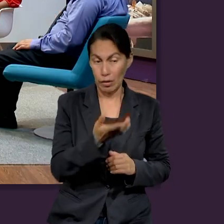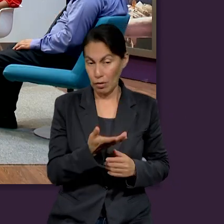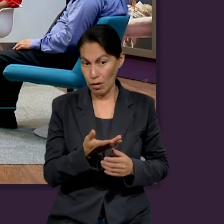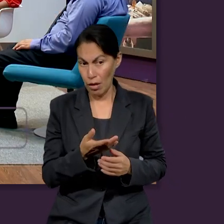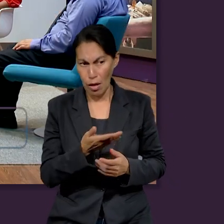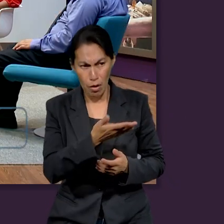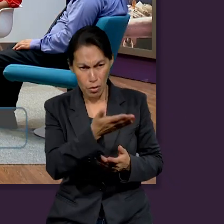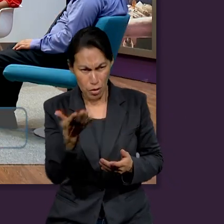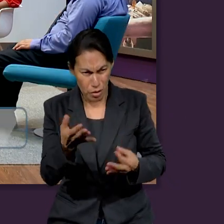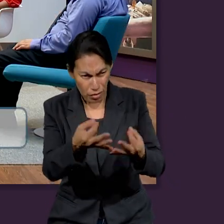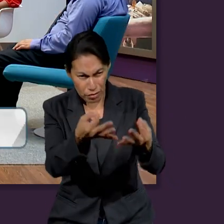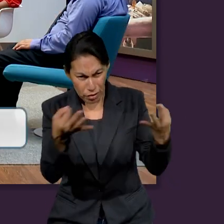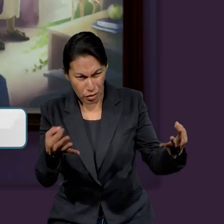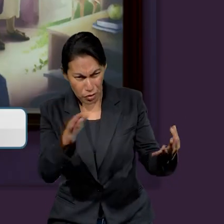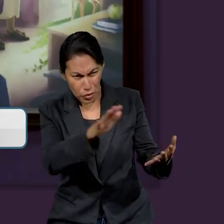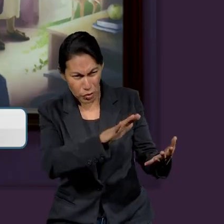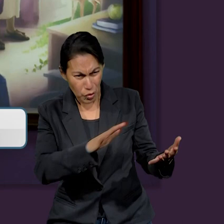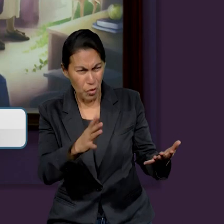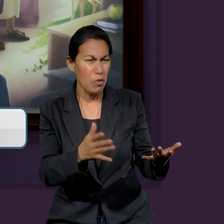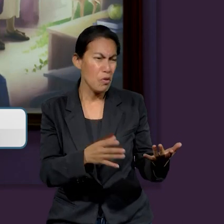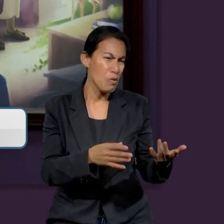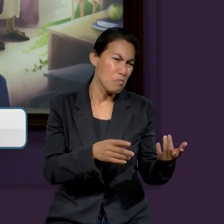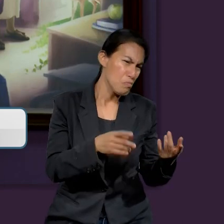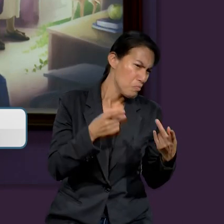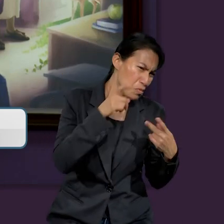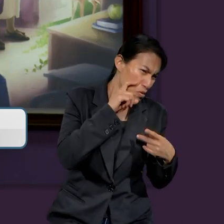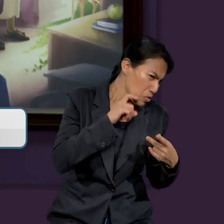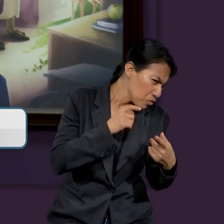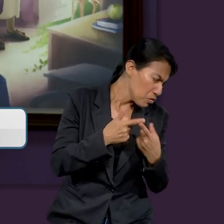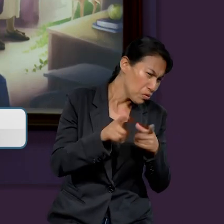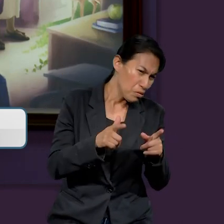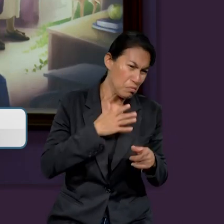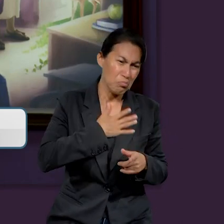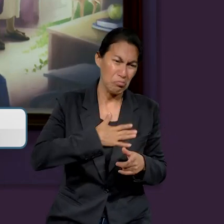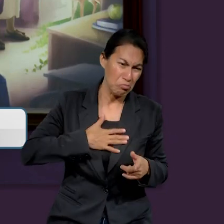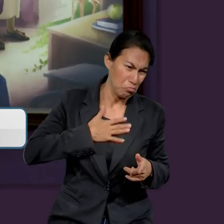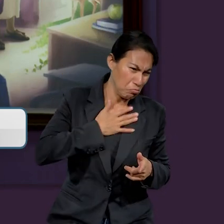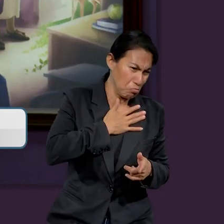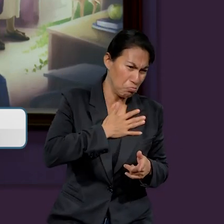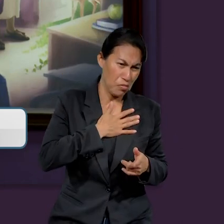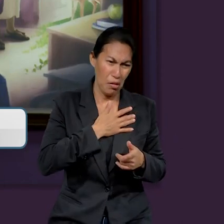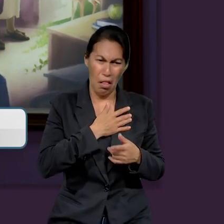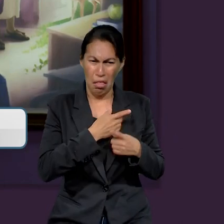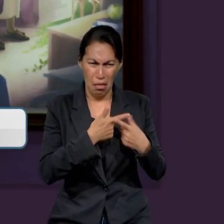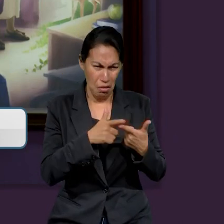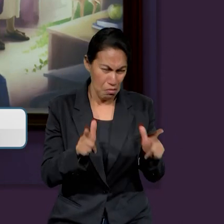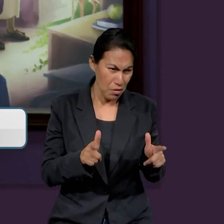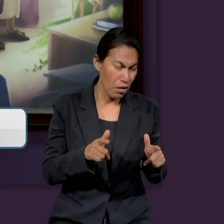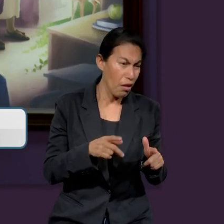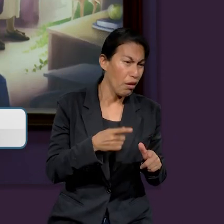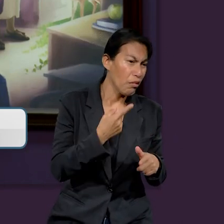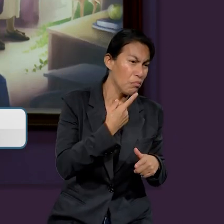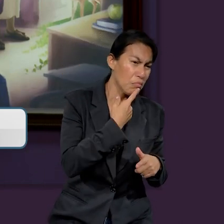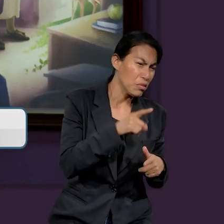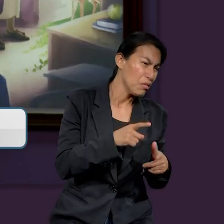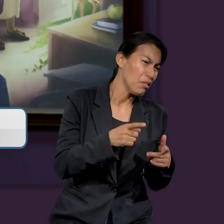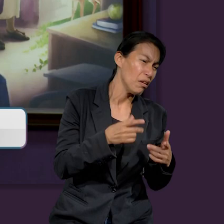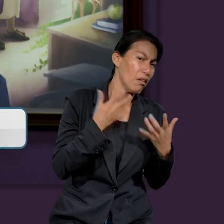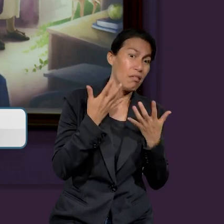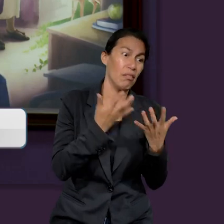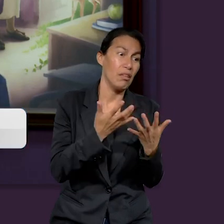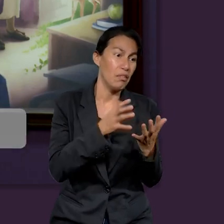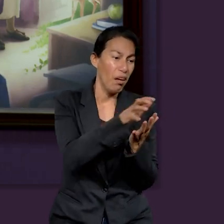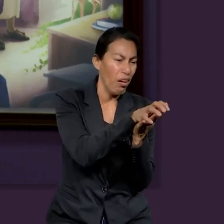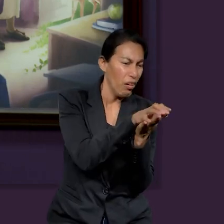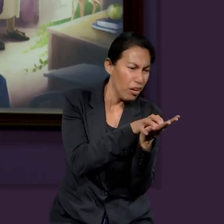Y Colosenses 3, 5 dice, Haced morir pues lo terrenal en vosotros, fornicación, impureza, pasiones